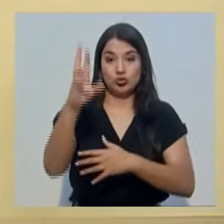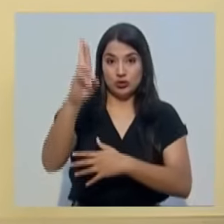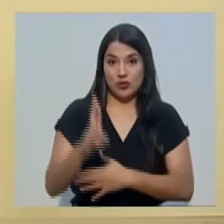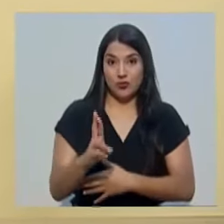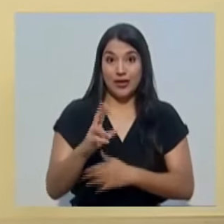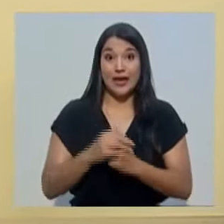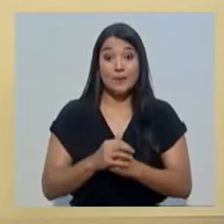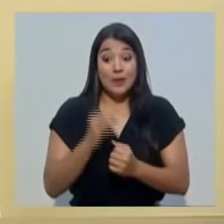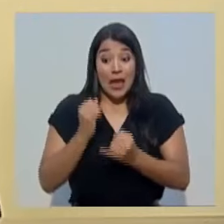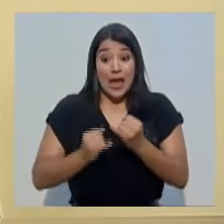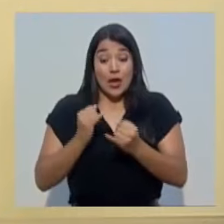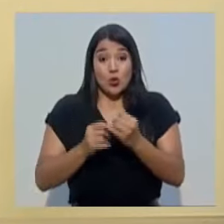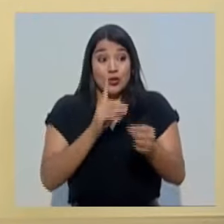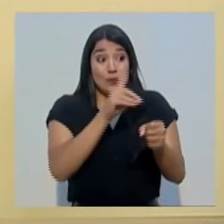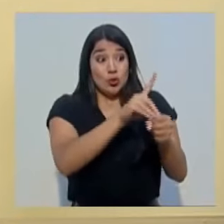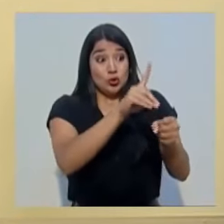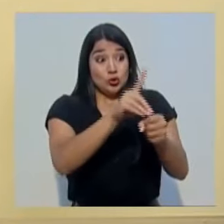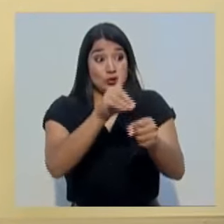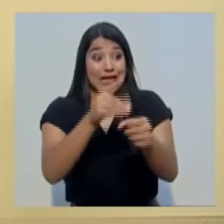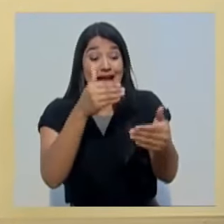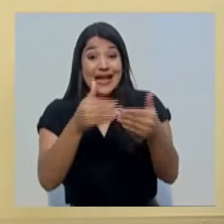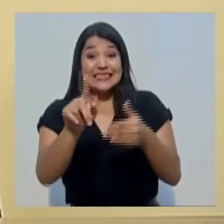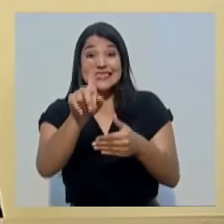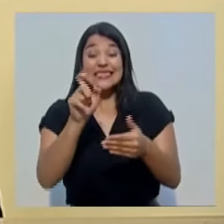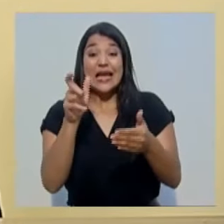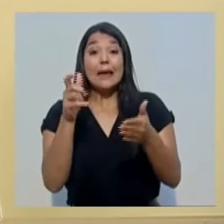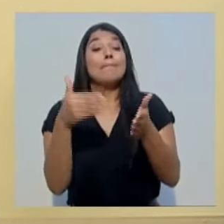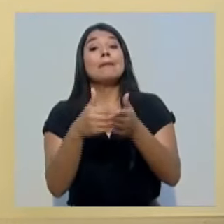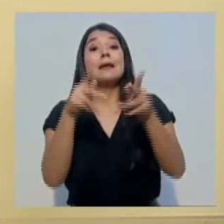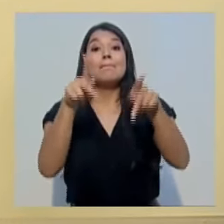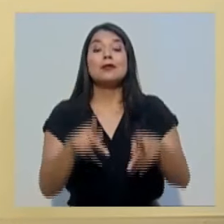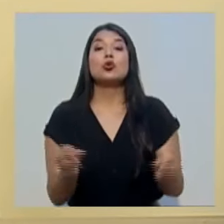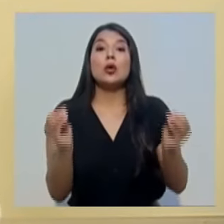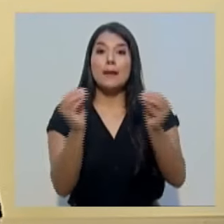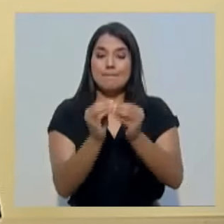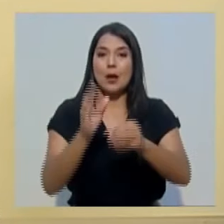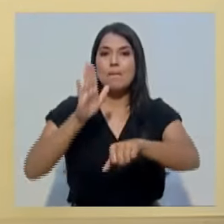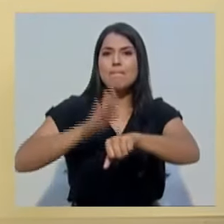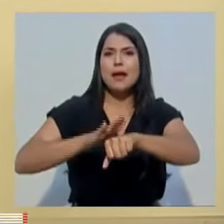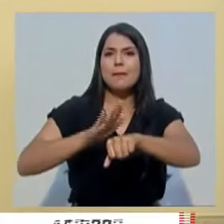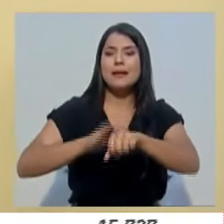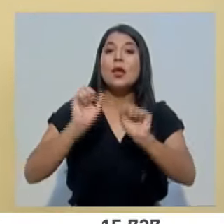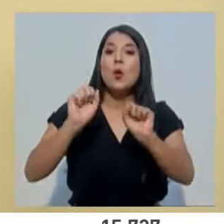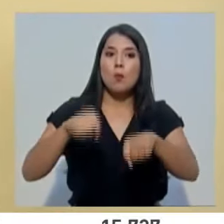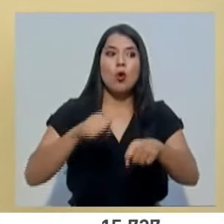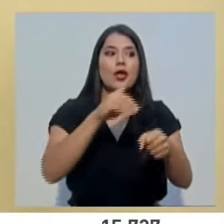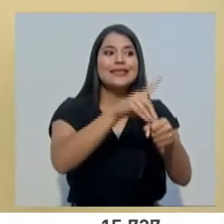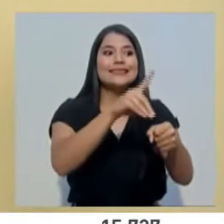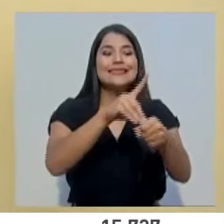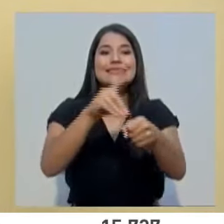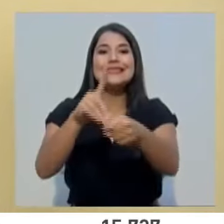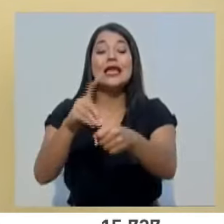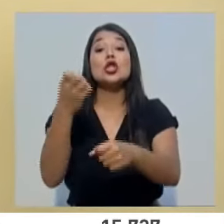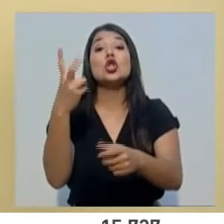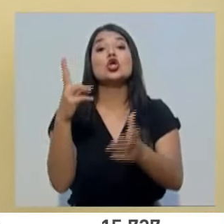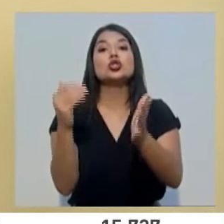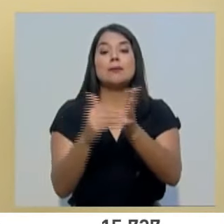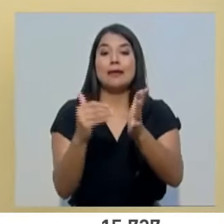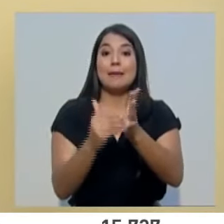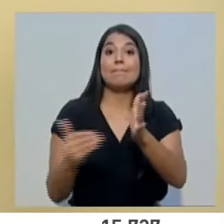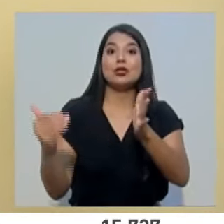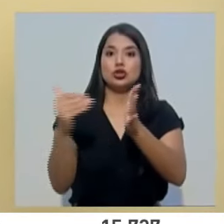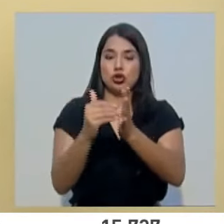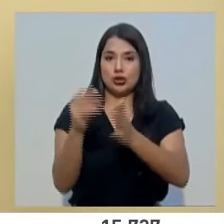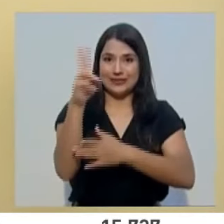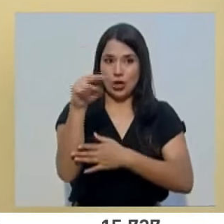último depósito de casi 100 mil bonos nuevos ejecutar más de 12 mil millones de colones, en los cuales podemos